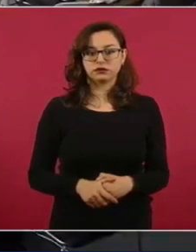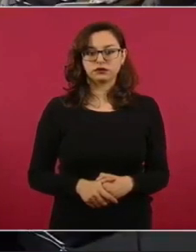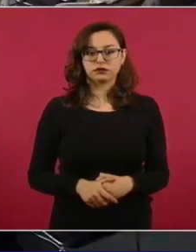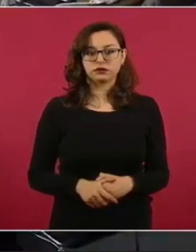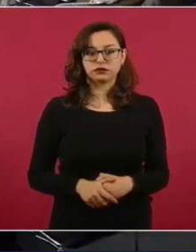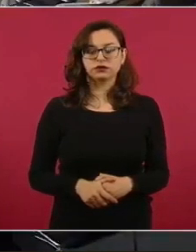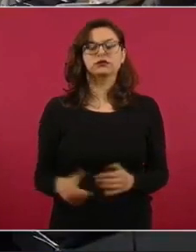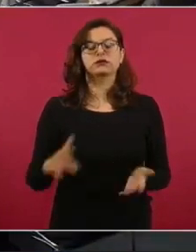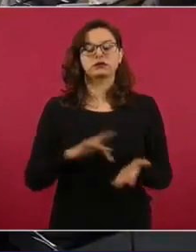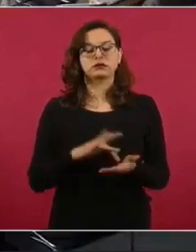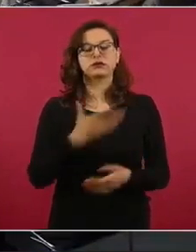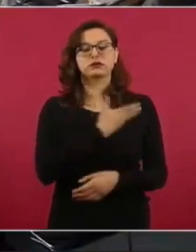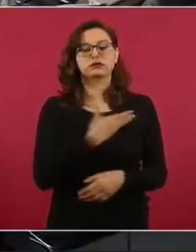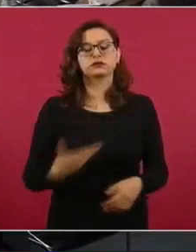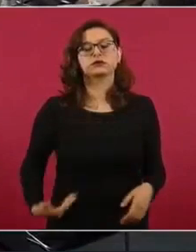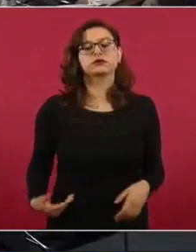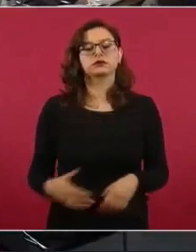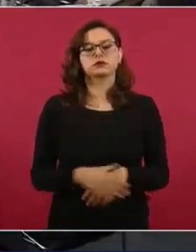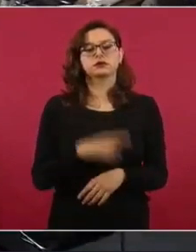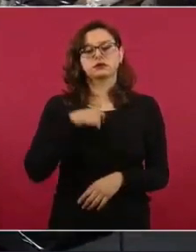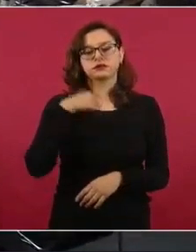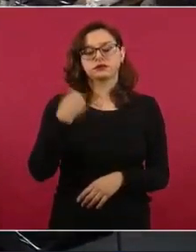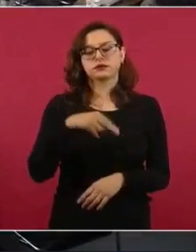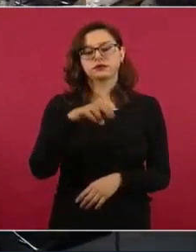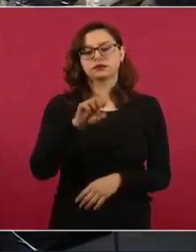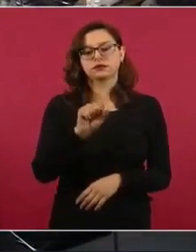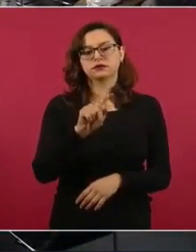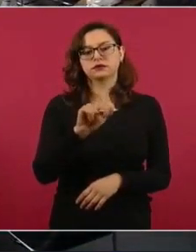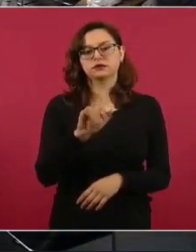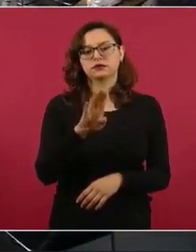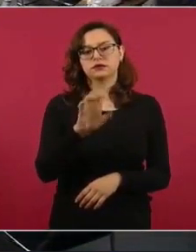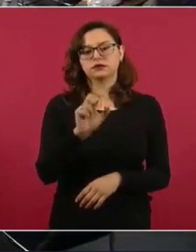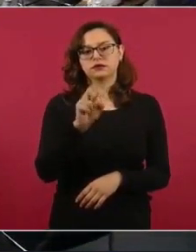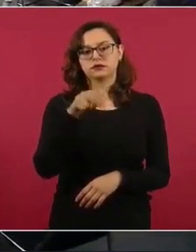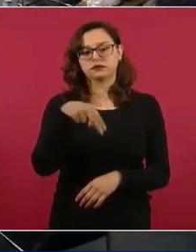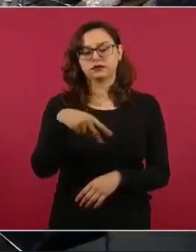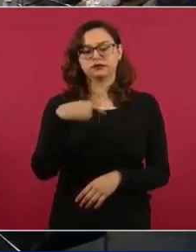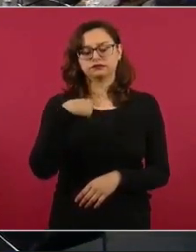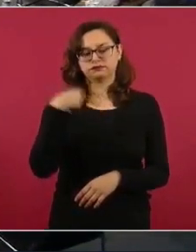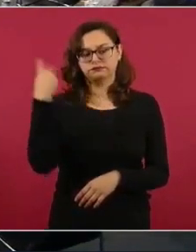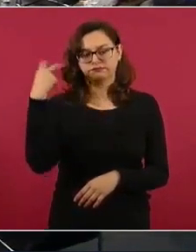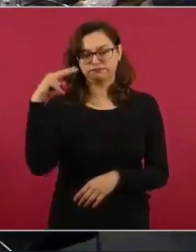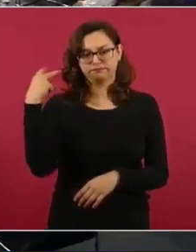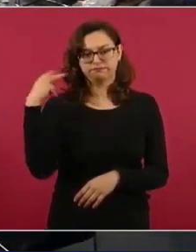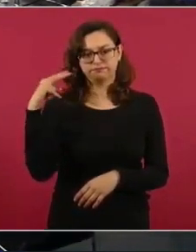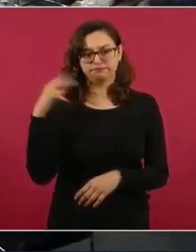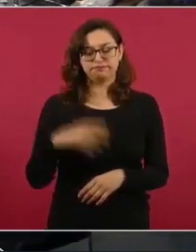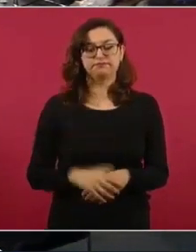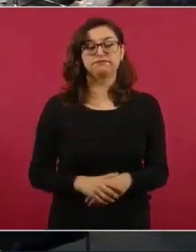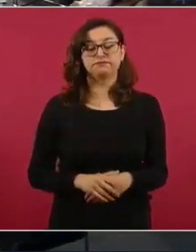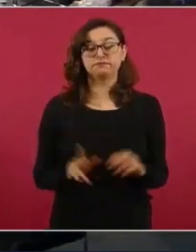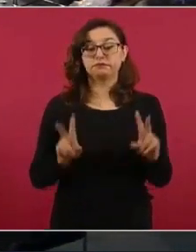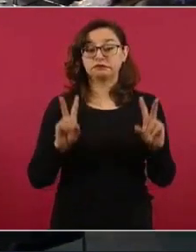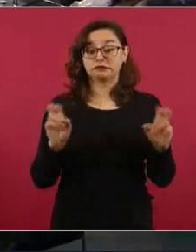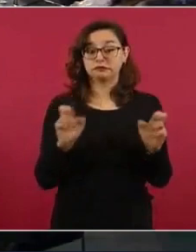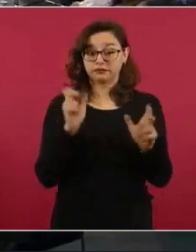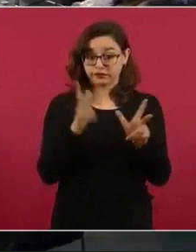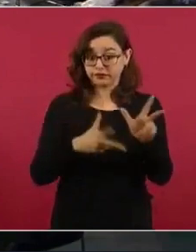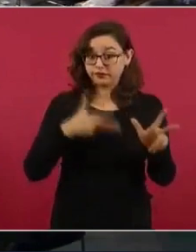Gracias, presidente. Esteban Durán, Vanguardia, Veracruz. Retomando el tema de los ferrocarrileros, presidente,